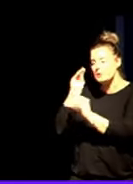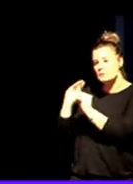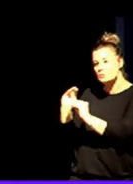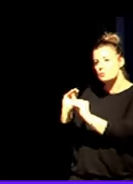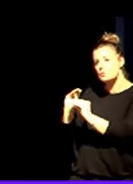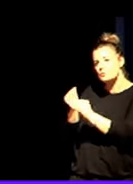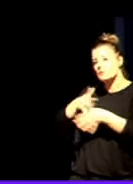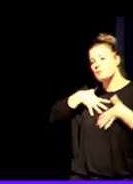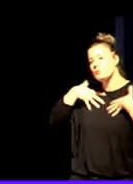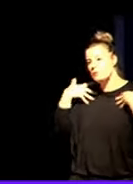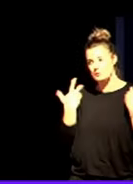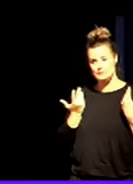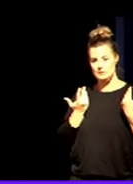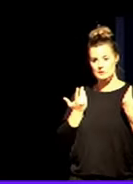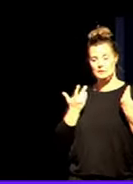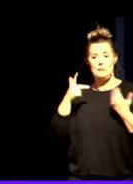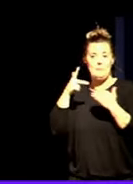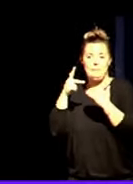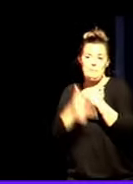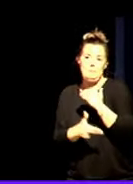pedir ayuda a tiempo. ¿No? ¿No?